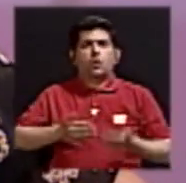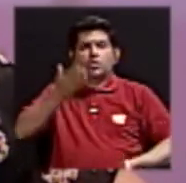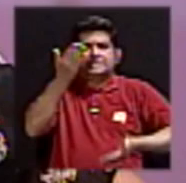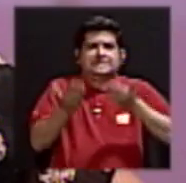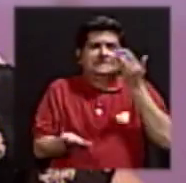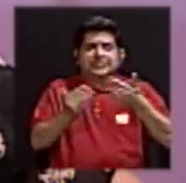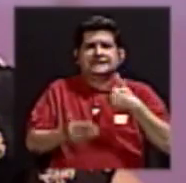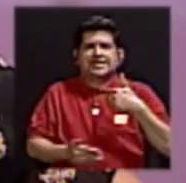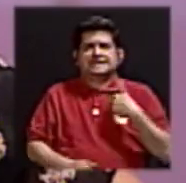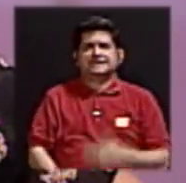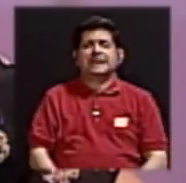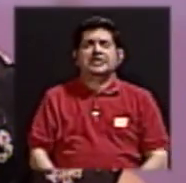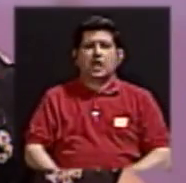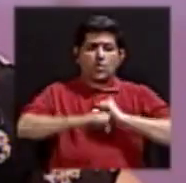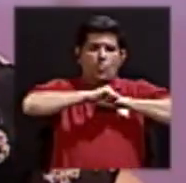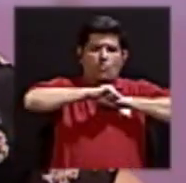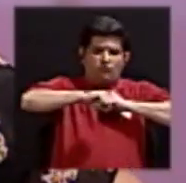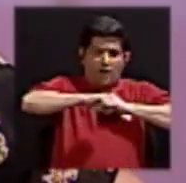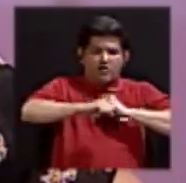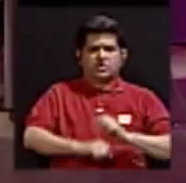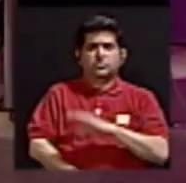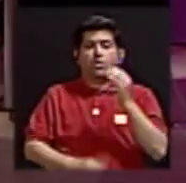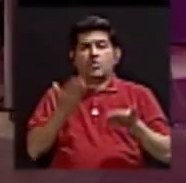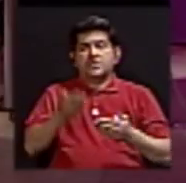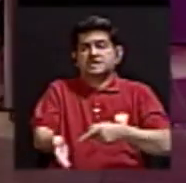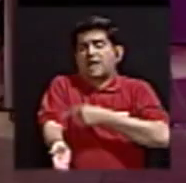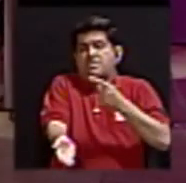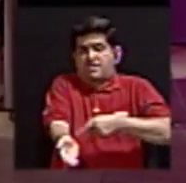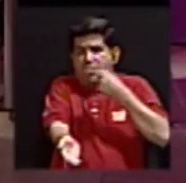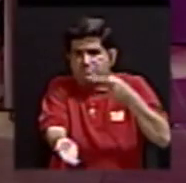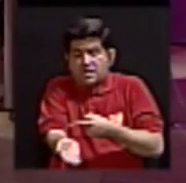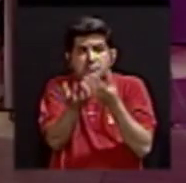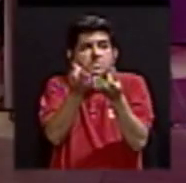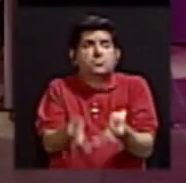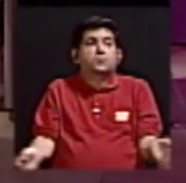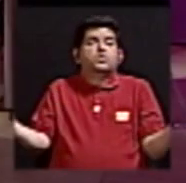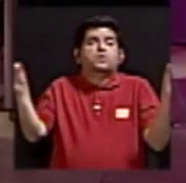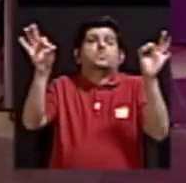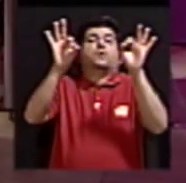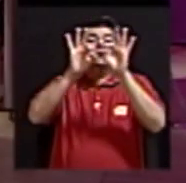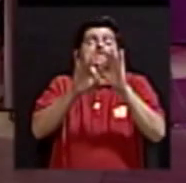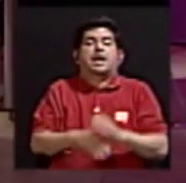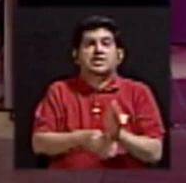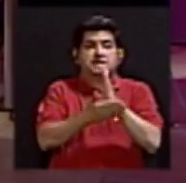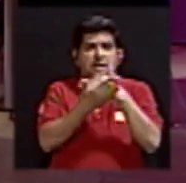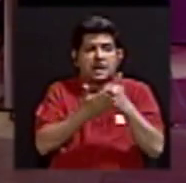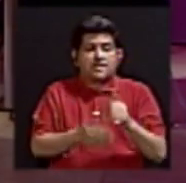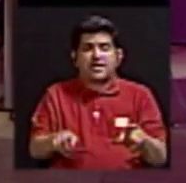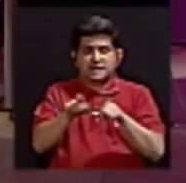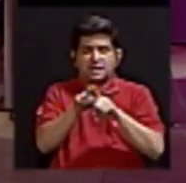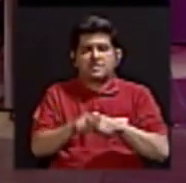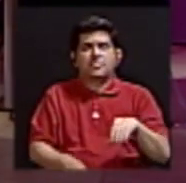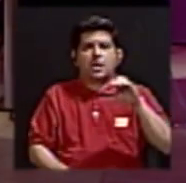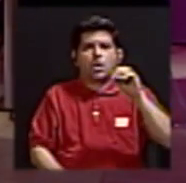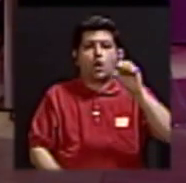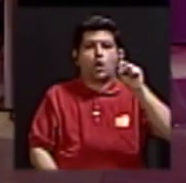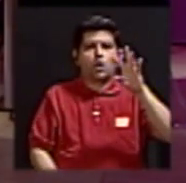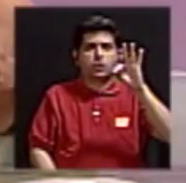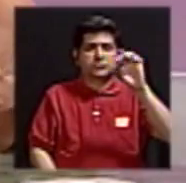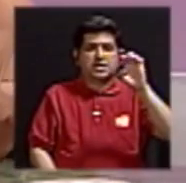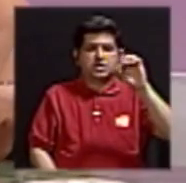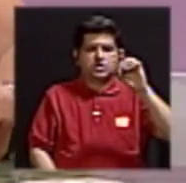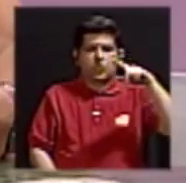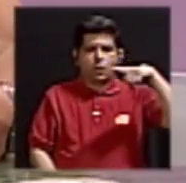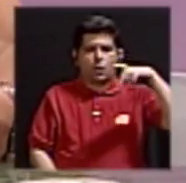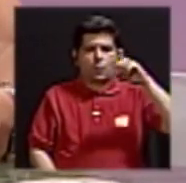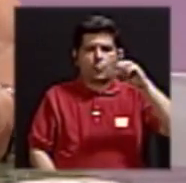tener un infarto de miocardio, de llegar a ser diabéticas y, muy importante, la parte de la osteoporosis. Entonces, cuando